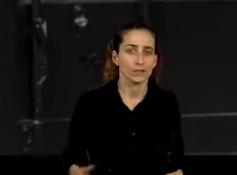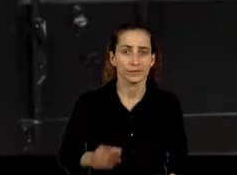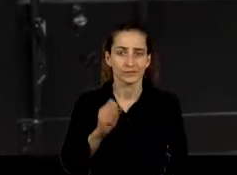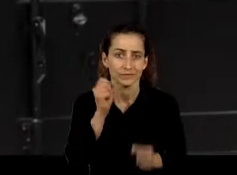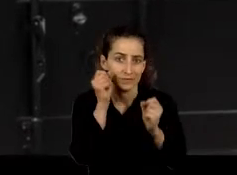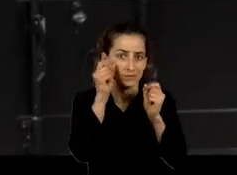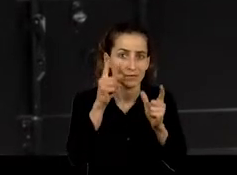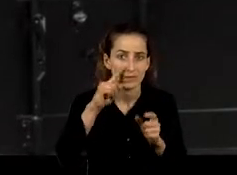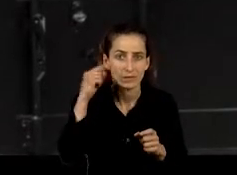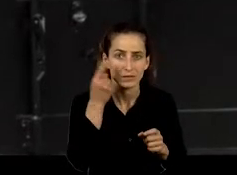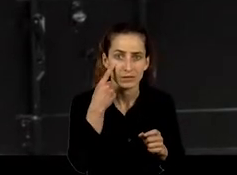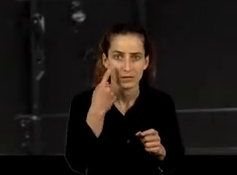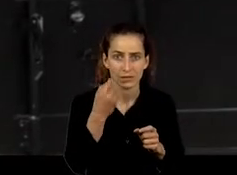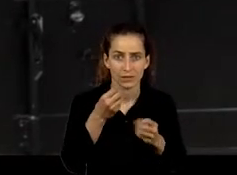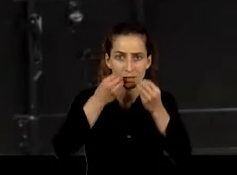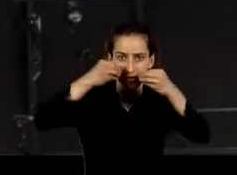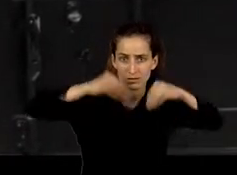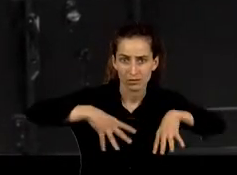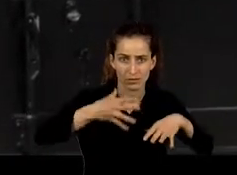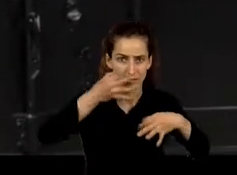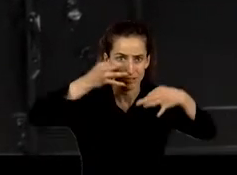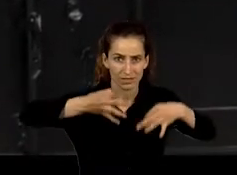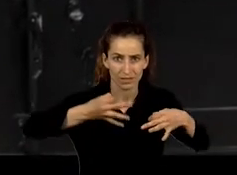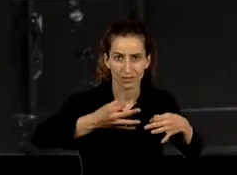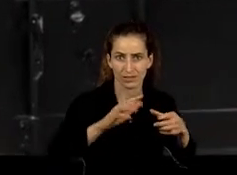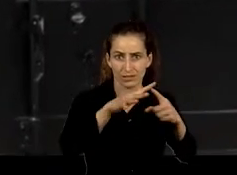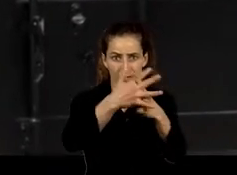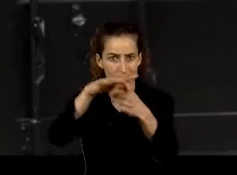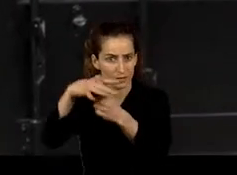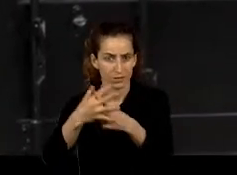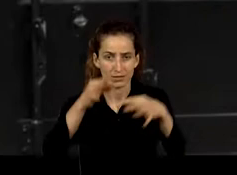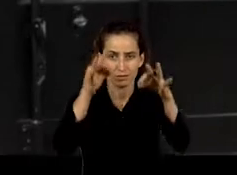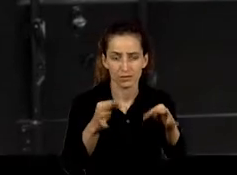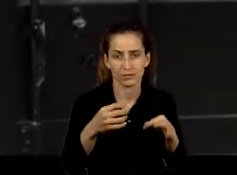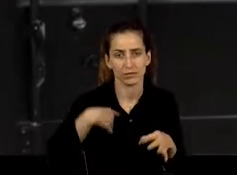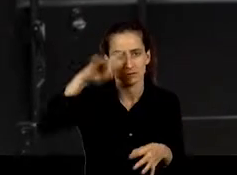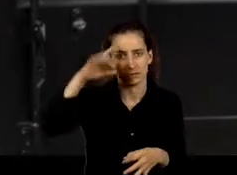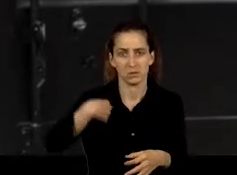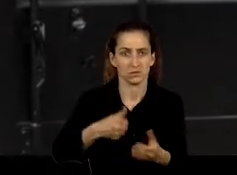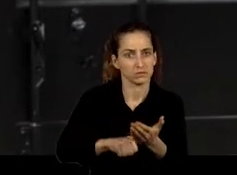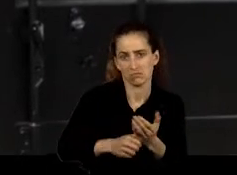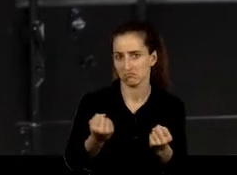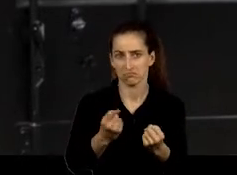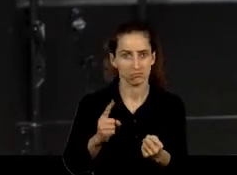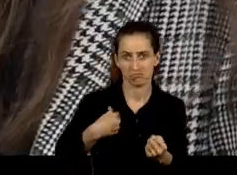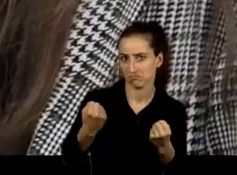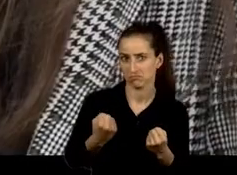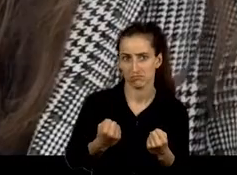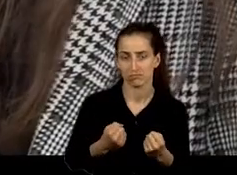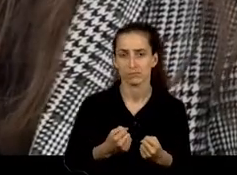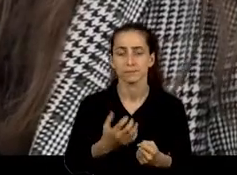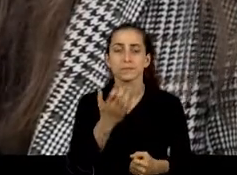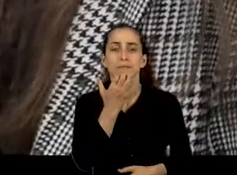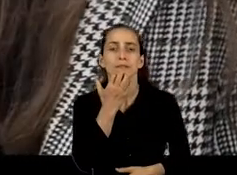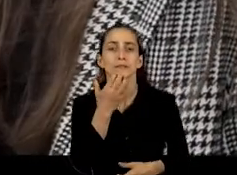Cuando me he enterado que era una historia real y que la mitad de los casos son así, pues he flipado y eso que yo no tengo carne de conducir, no conduzco. Si